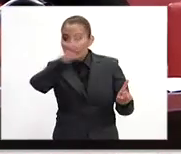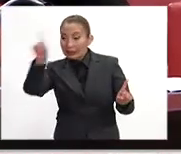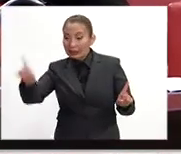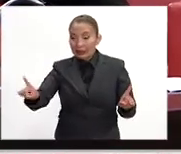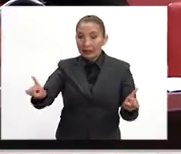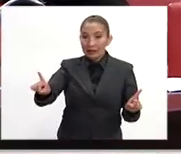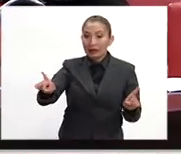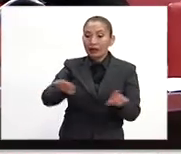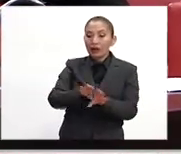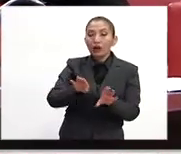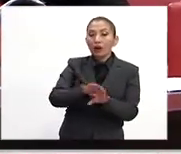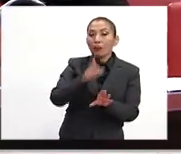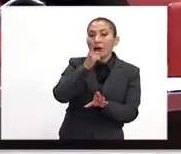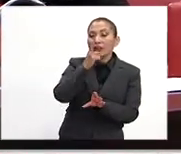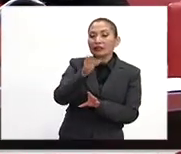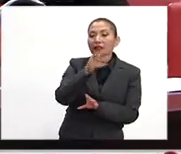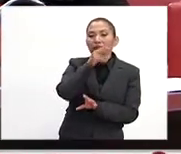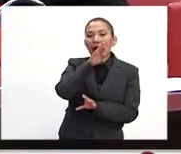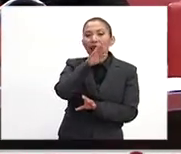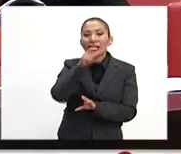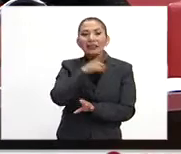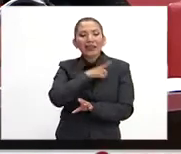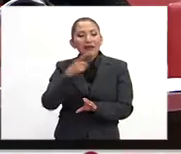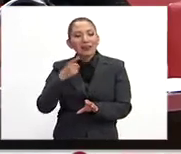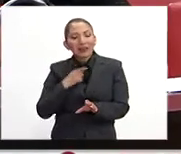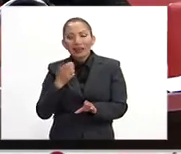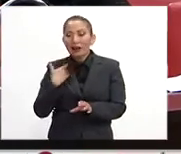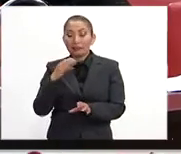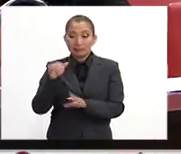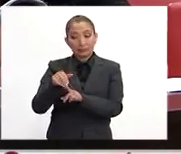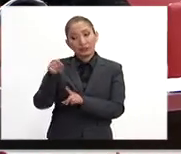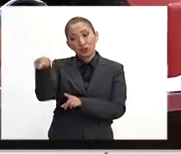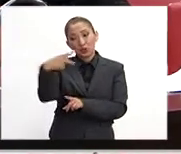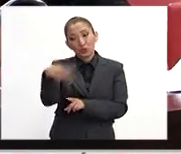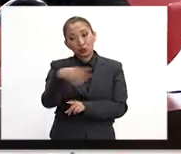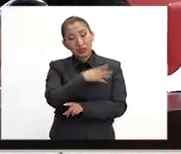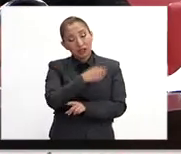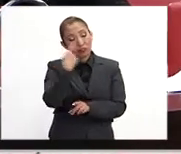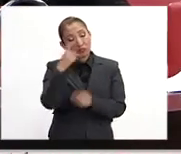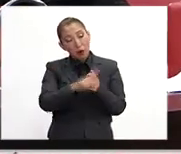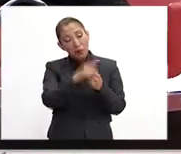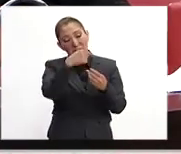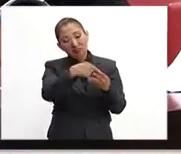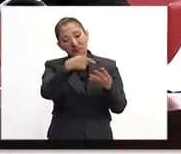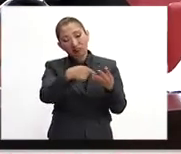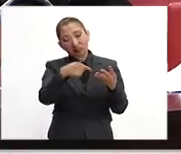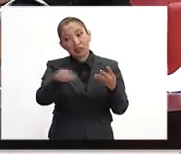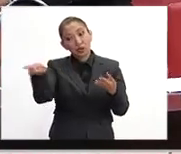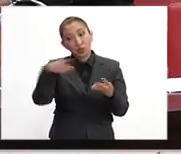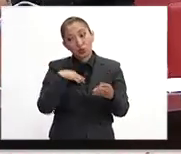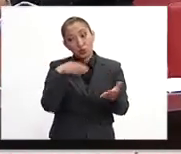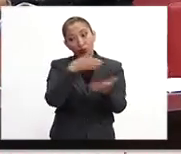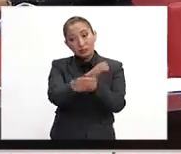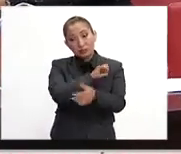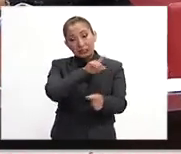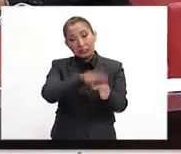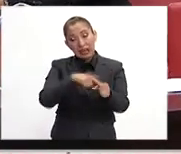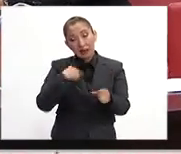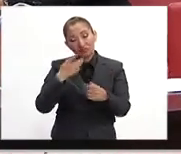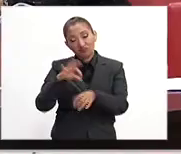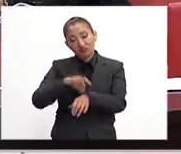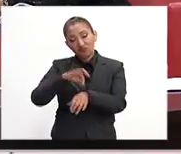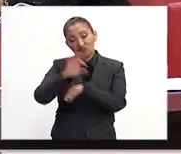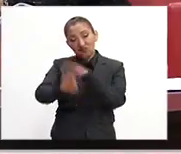Y, ¿cómo decir, cómo los padres deben enfrentar cuando alguien le dice, mira, tu hijo tiene ese tipo de problemas y tienes que acudir a un especialista?